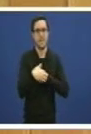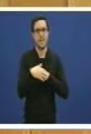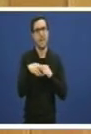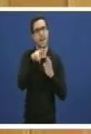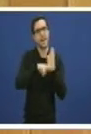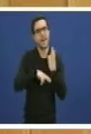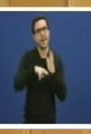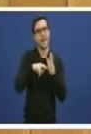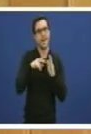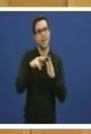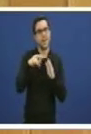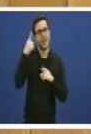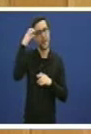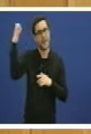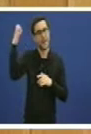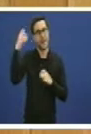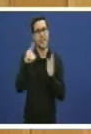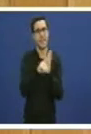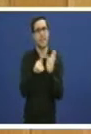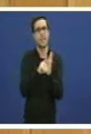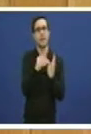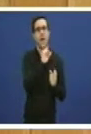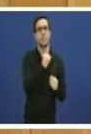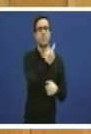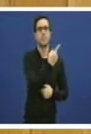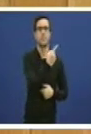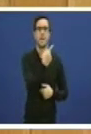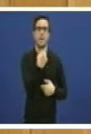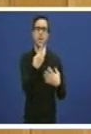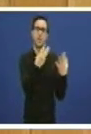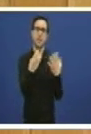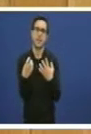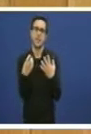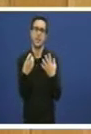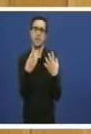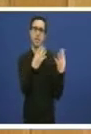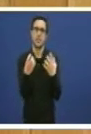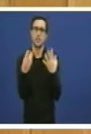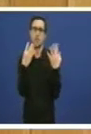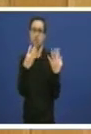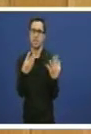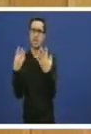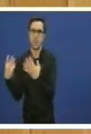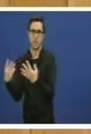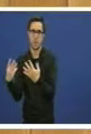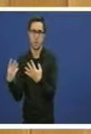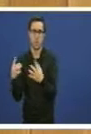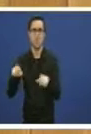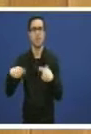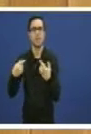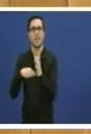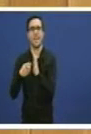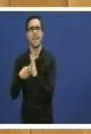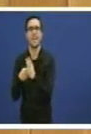1988 e a súa orden de desenvolvemento de 89 e ainda que anteriores